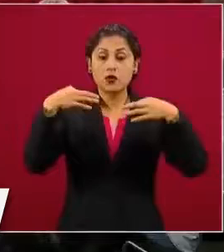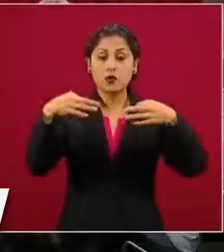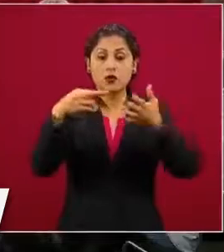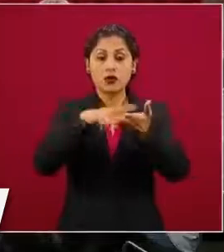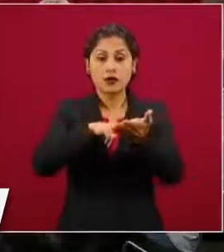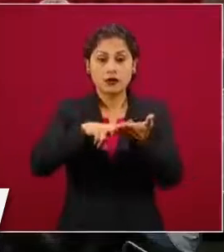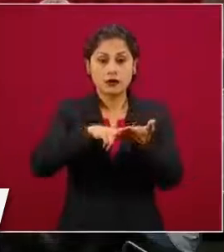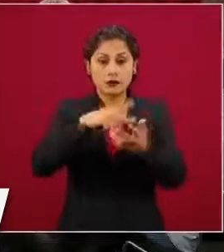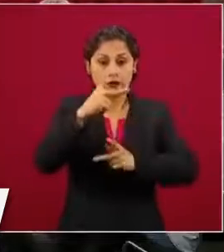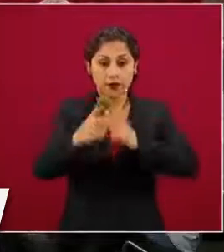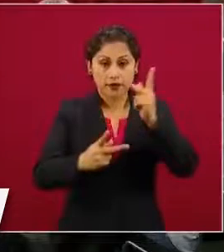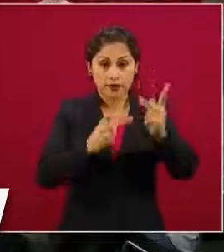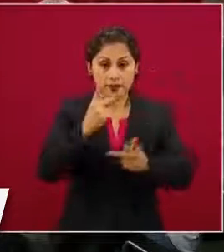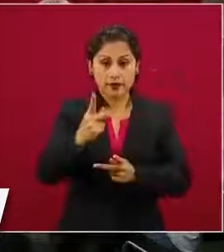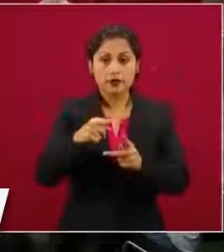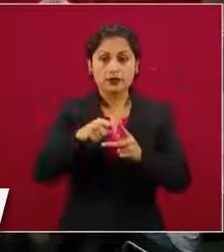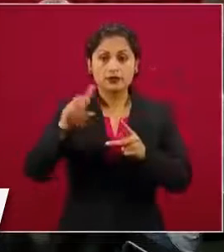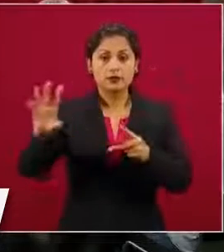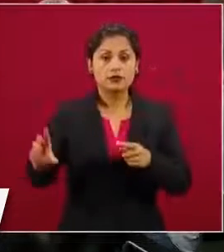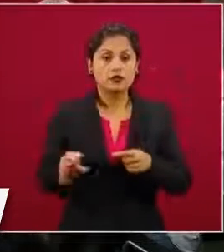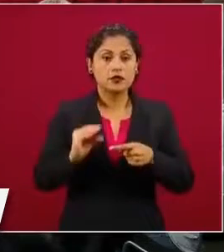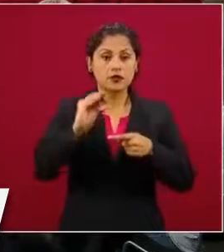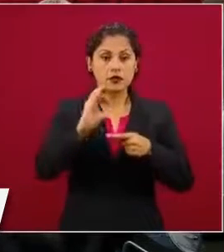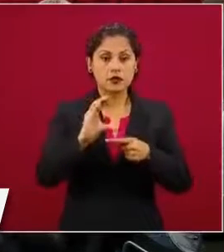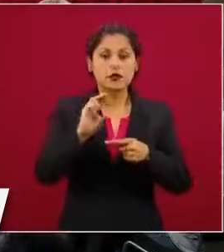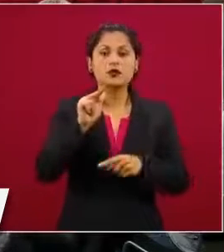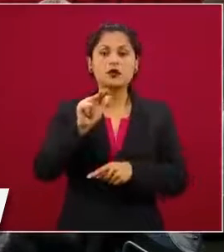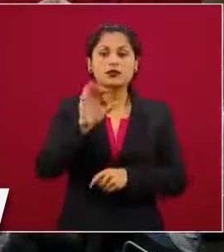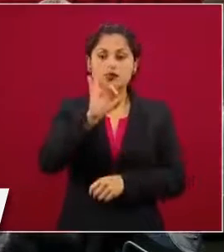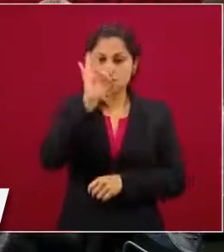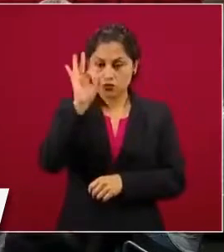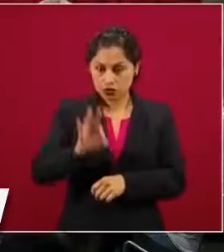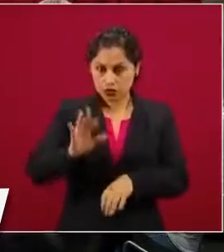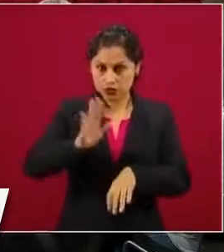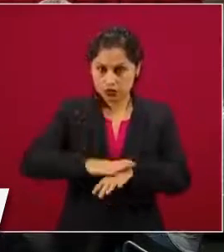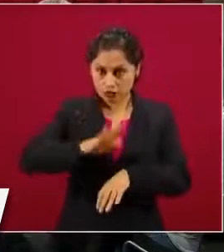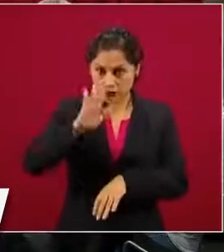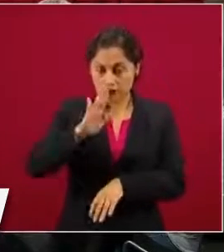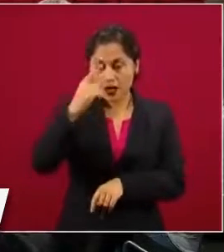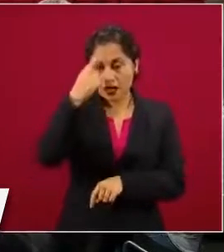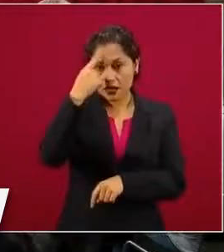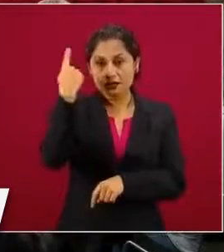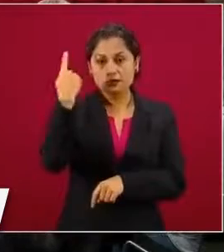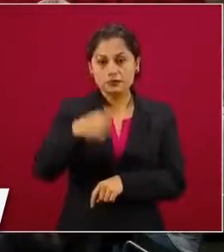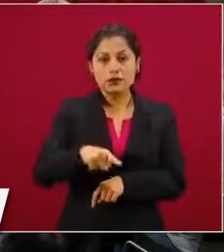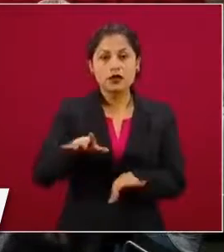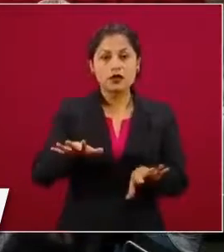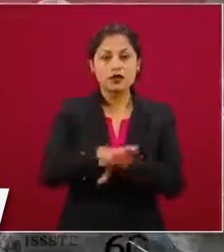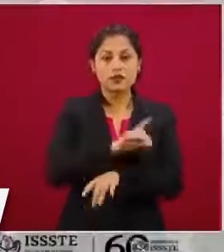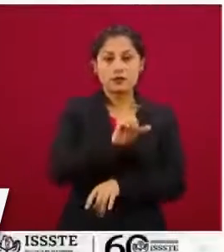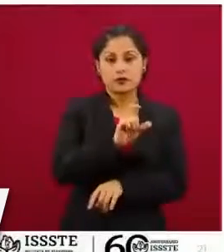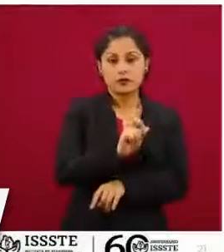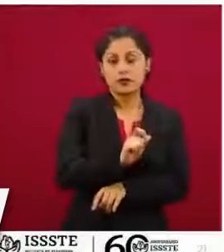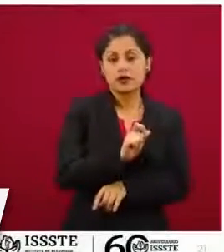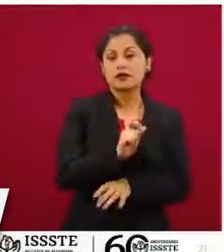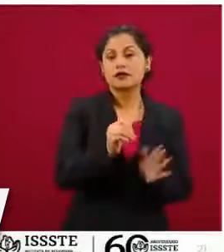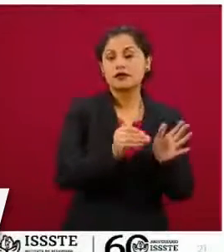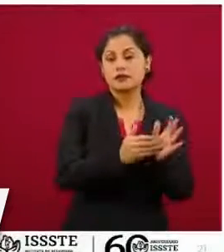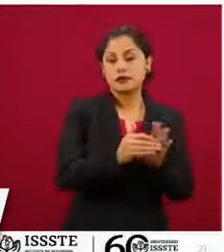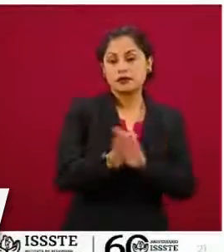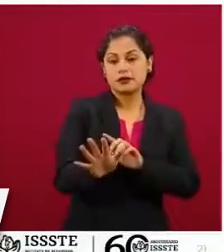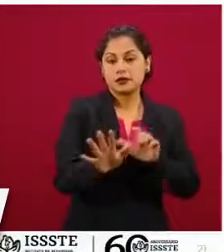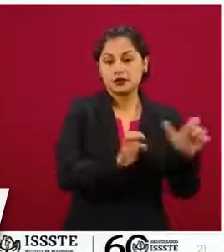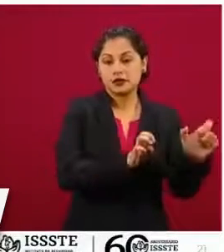se hizo un incremento de un 18 por ciento en el monto para que pasaran de 20 mil 700 a